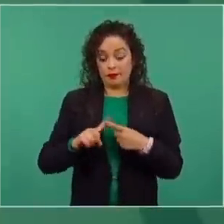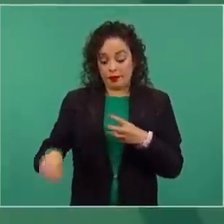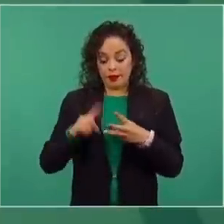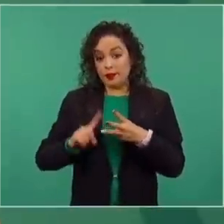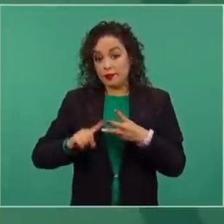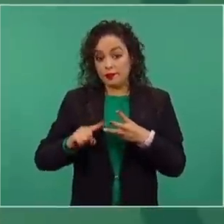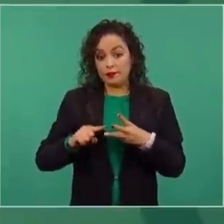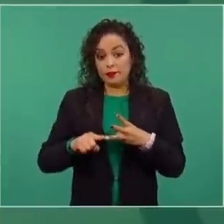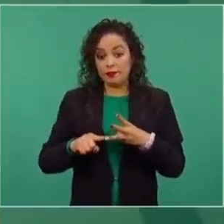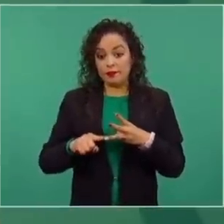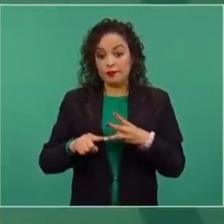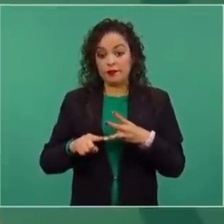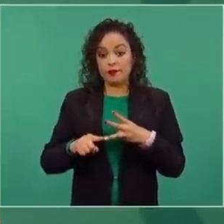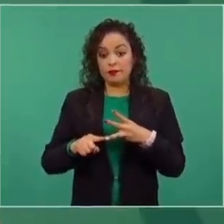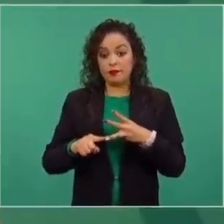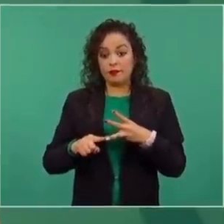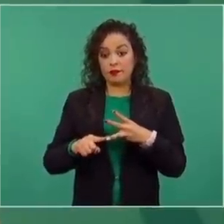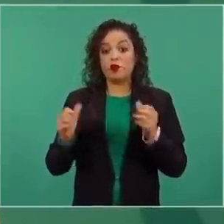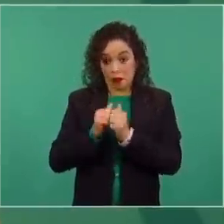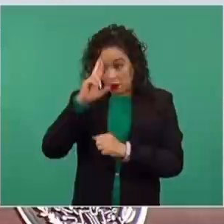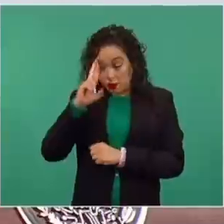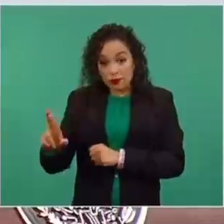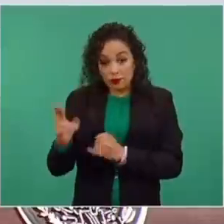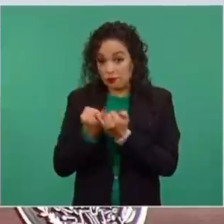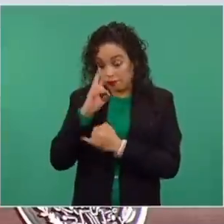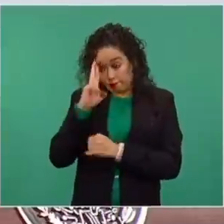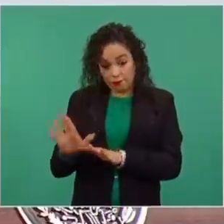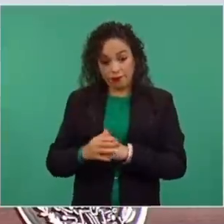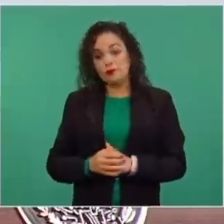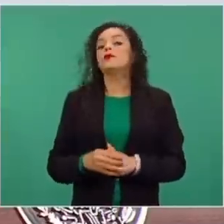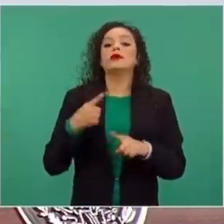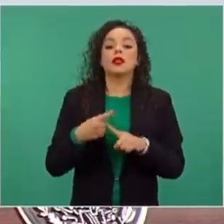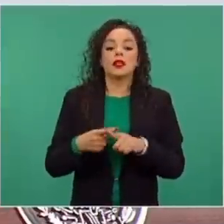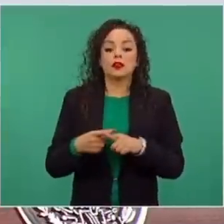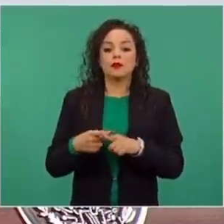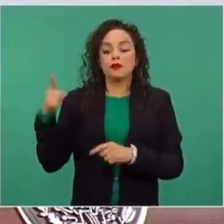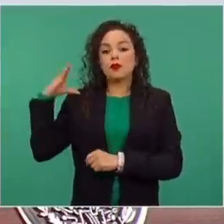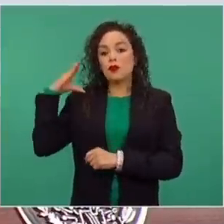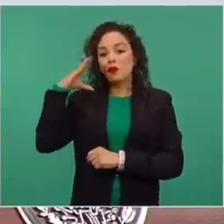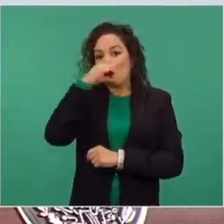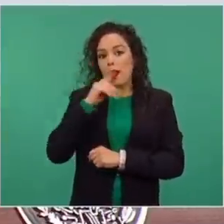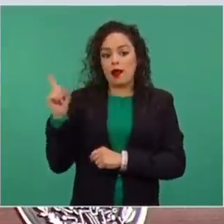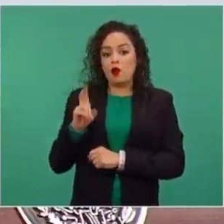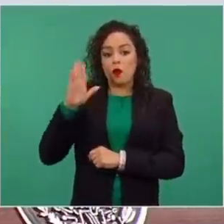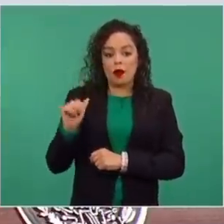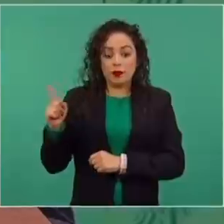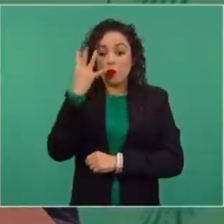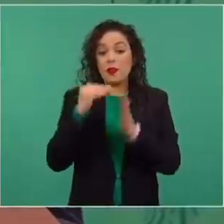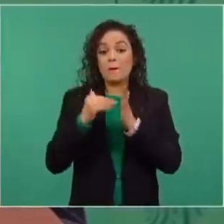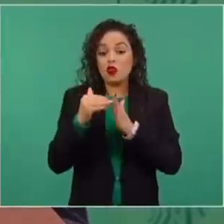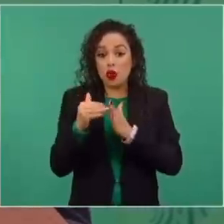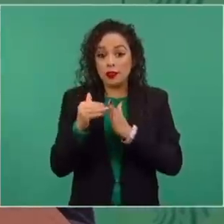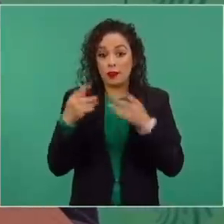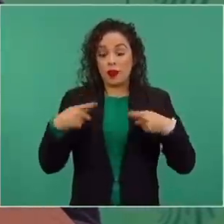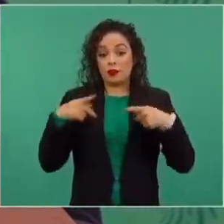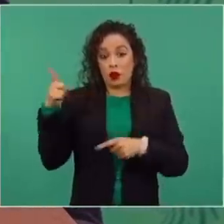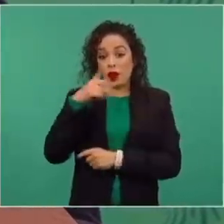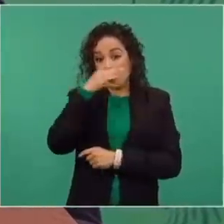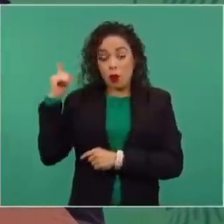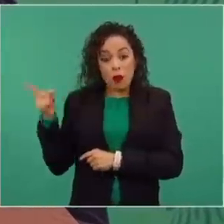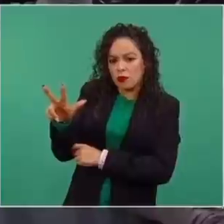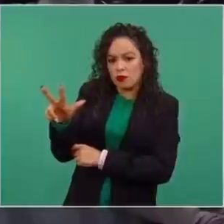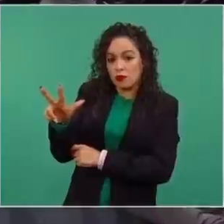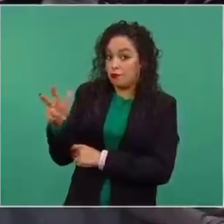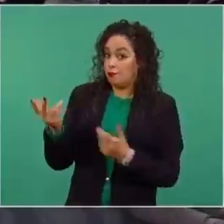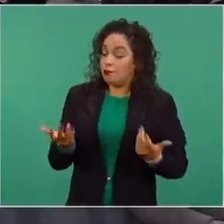todo también nuestro respeto, es la comunidad cubana, cuatro millones para